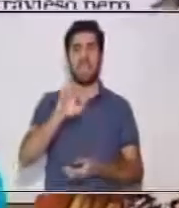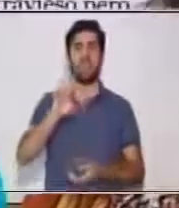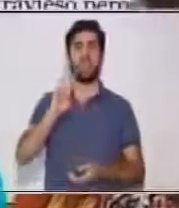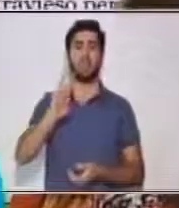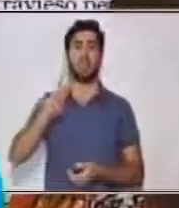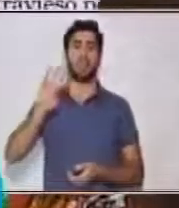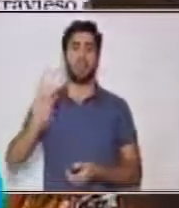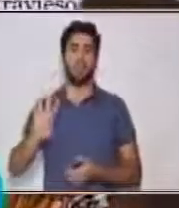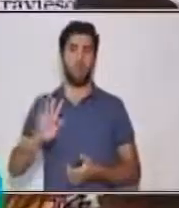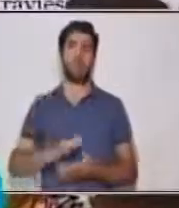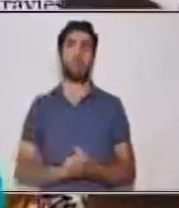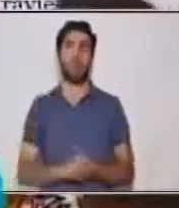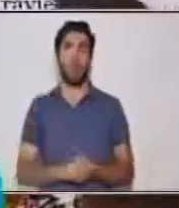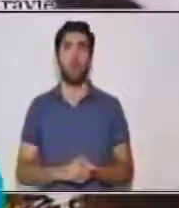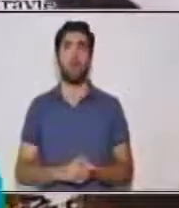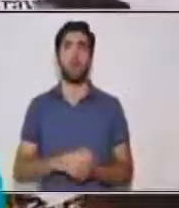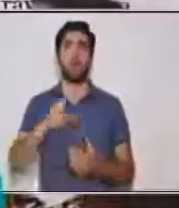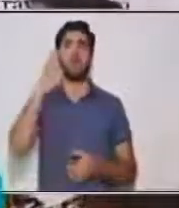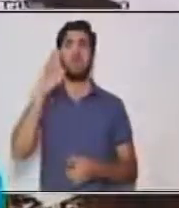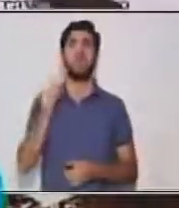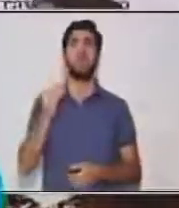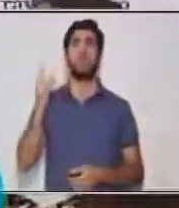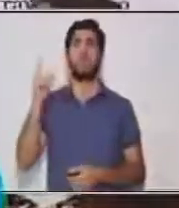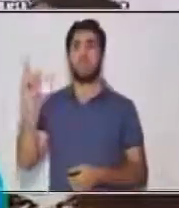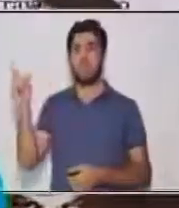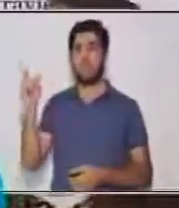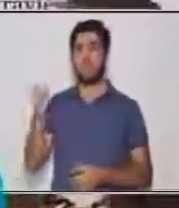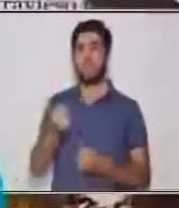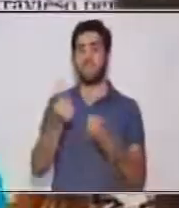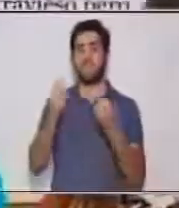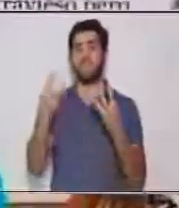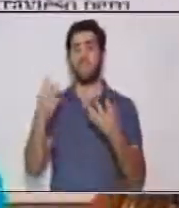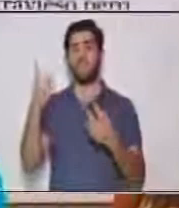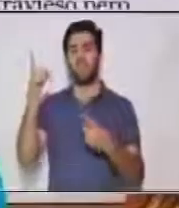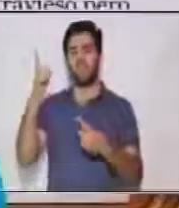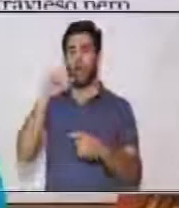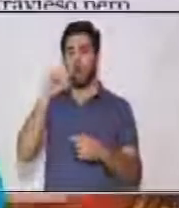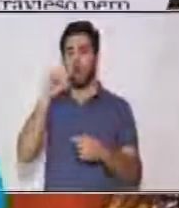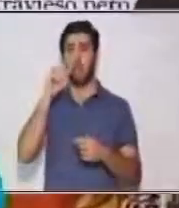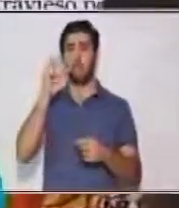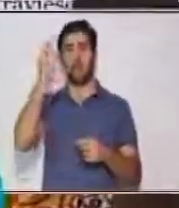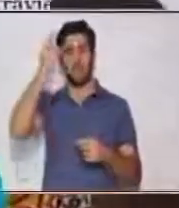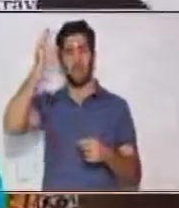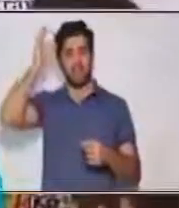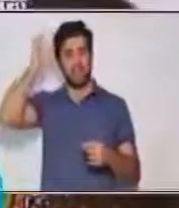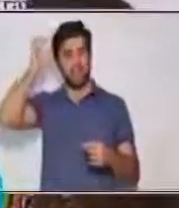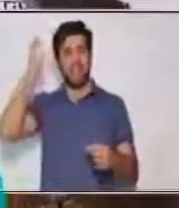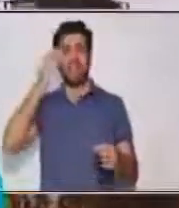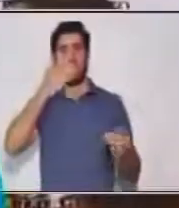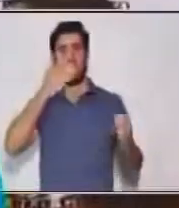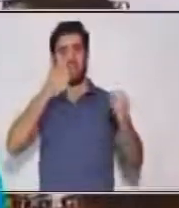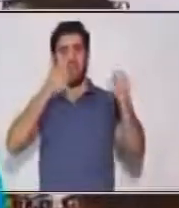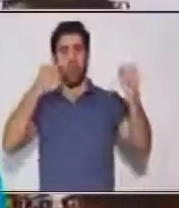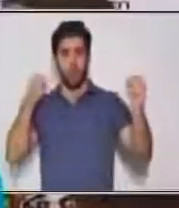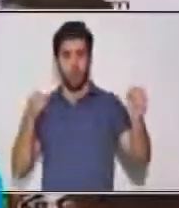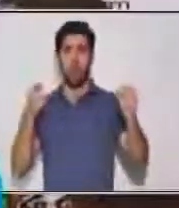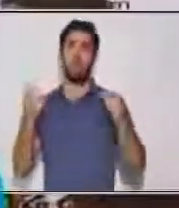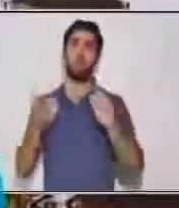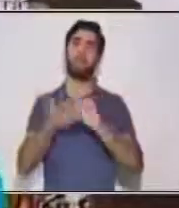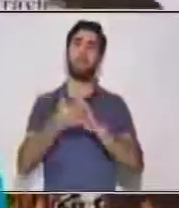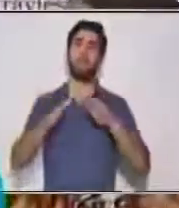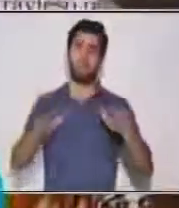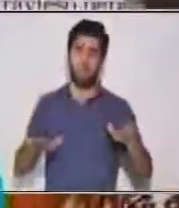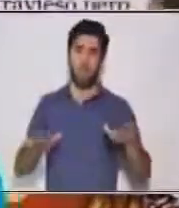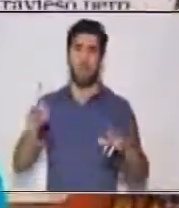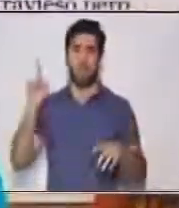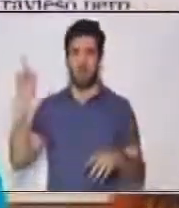ahí? Ah, porque fue la fecha en que Tecún Humán falleció. Por eso es que celebramos su día, los 20 de febrero,